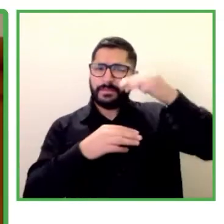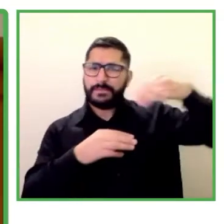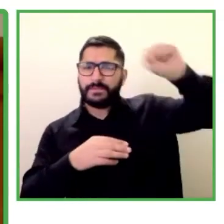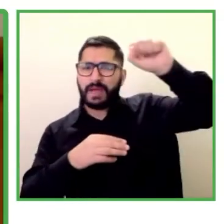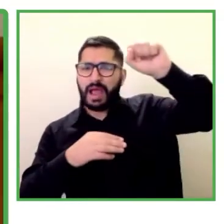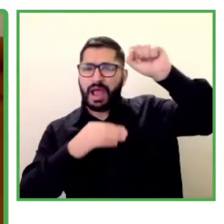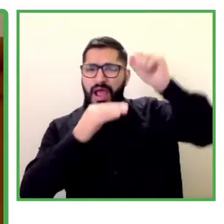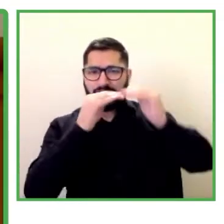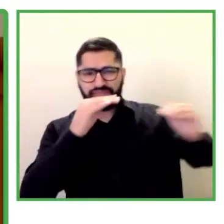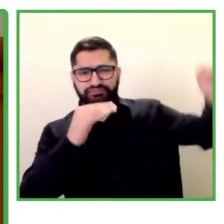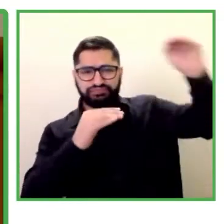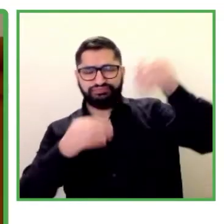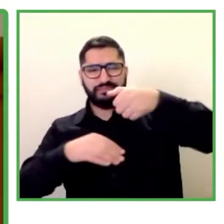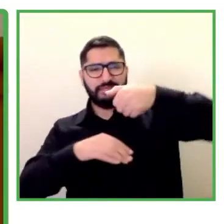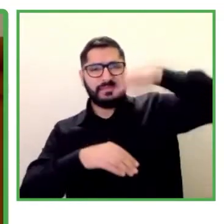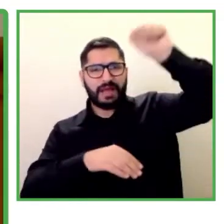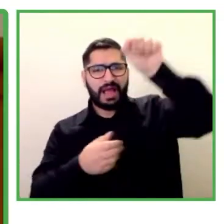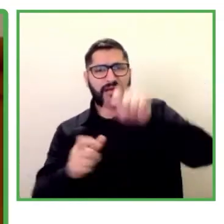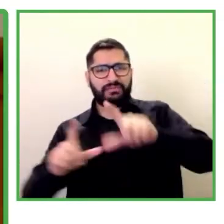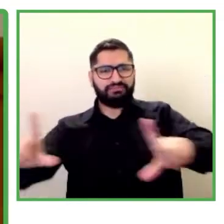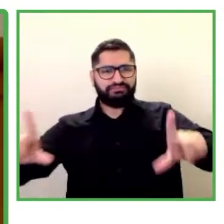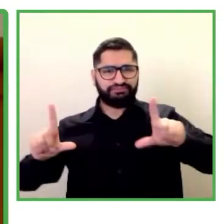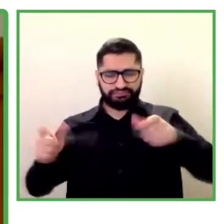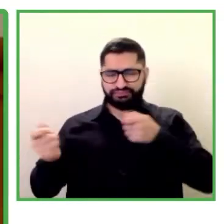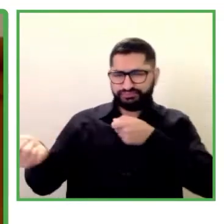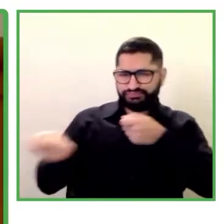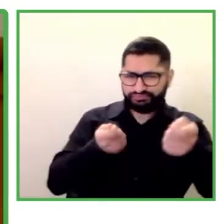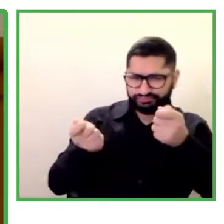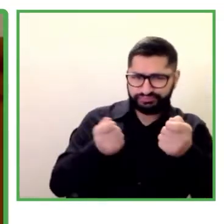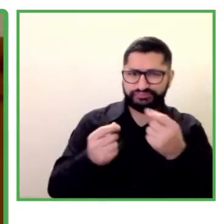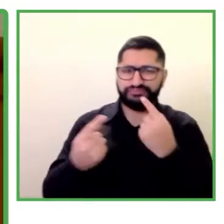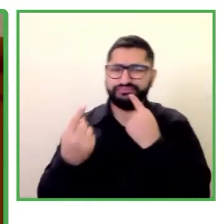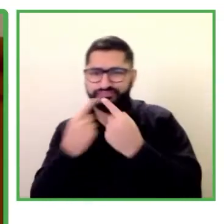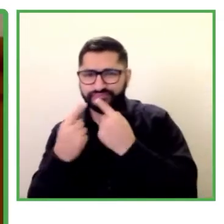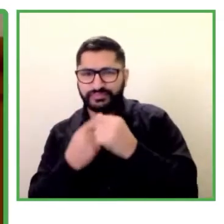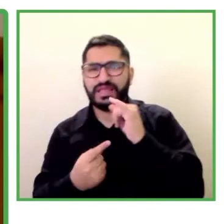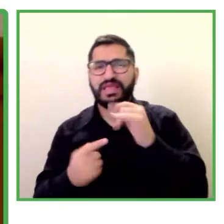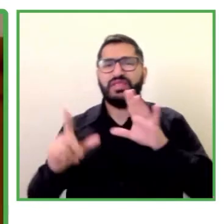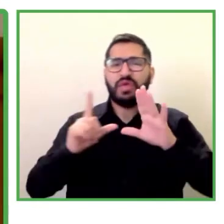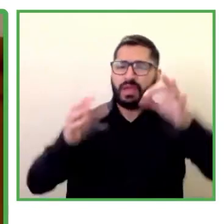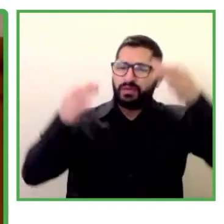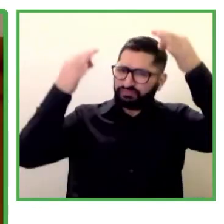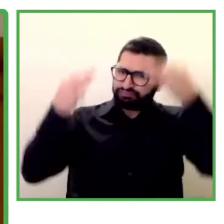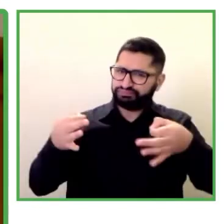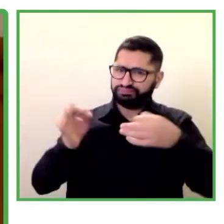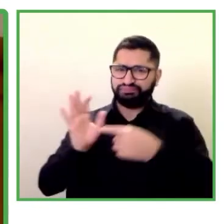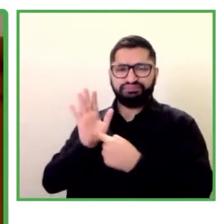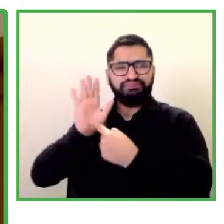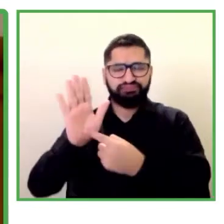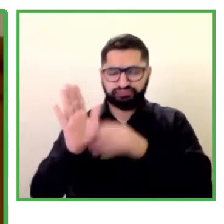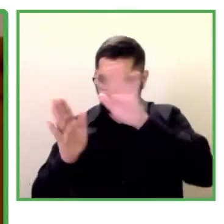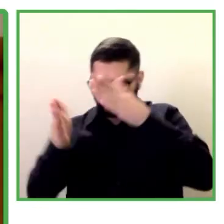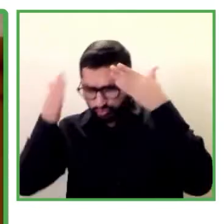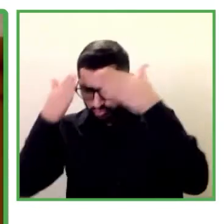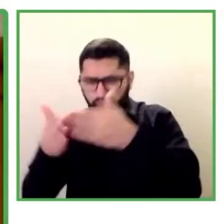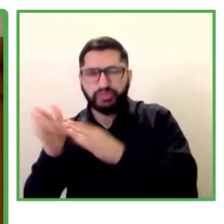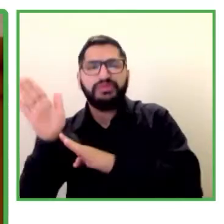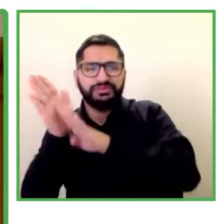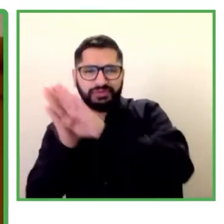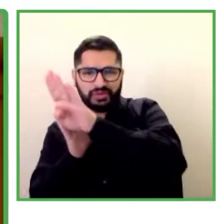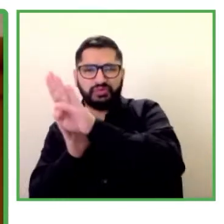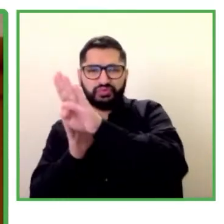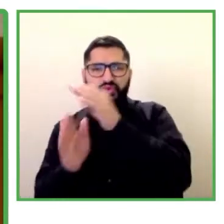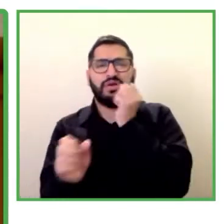Fundación Konrad Adenauer y por el Centro de Estudios para el Desarrollo. Desde el año 2010, Fernando es director también de